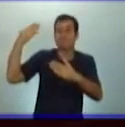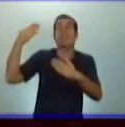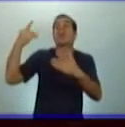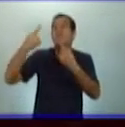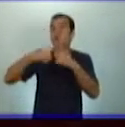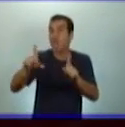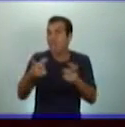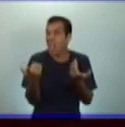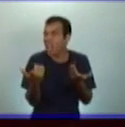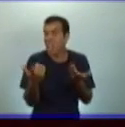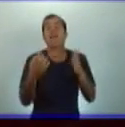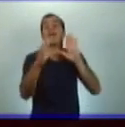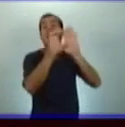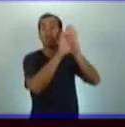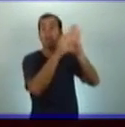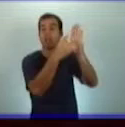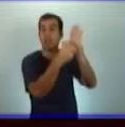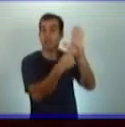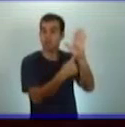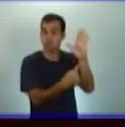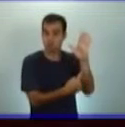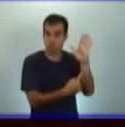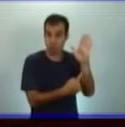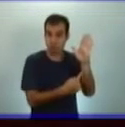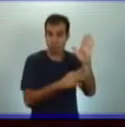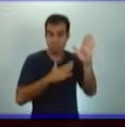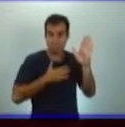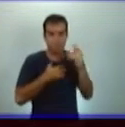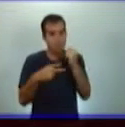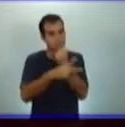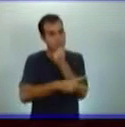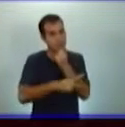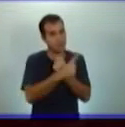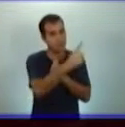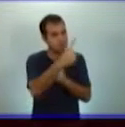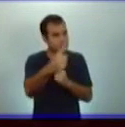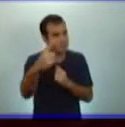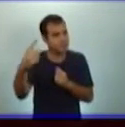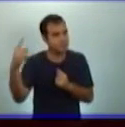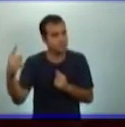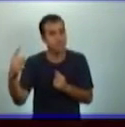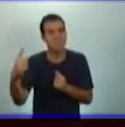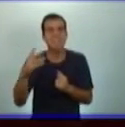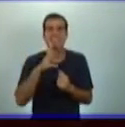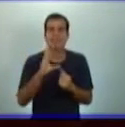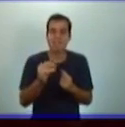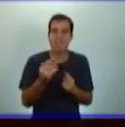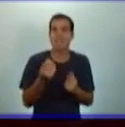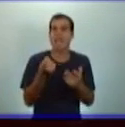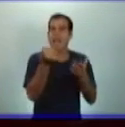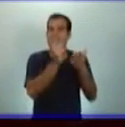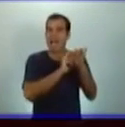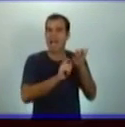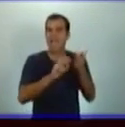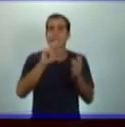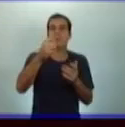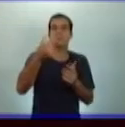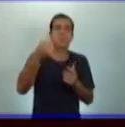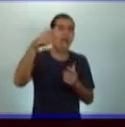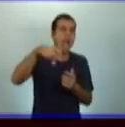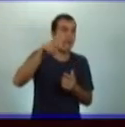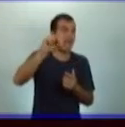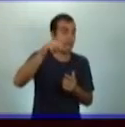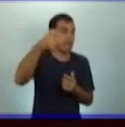constitución de una república también se le llama carta magna, ley fundamental